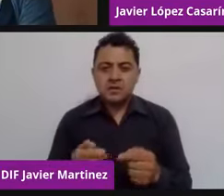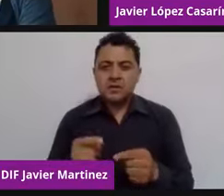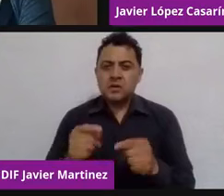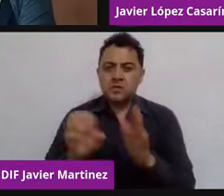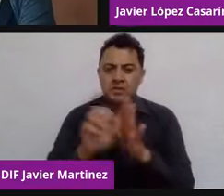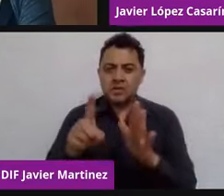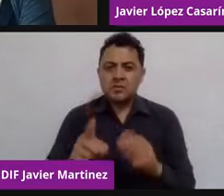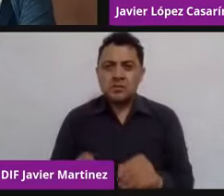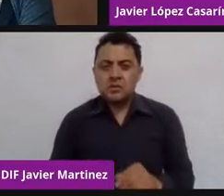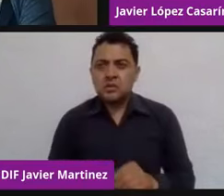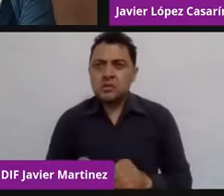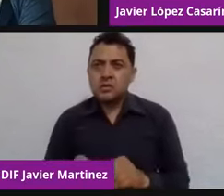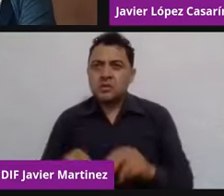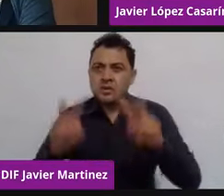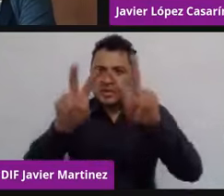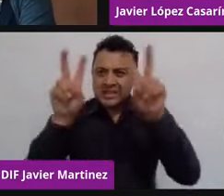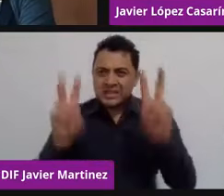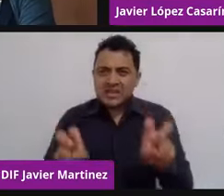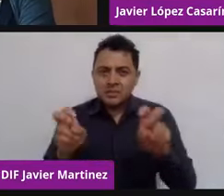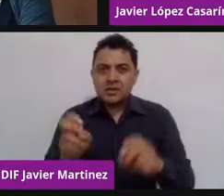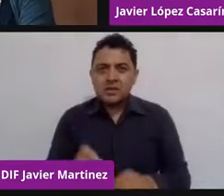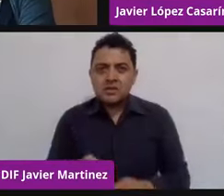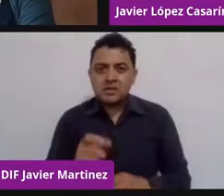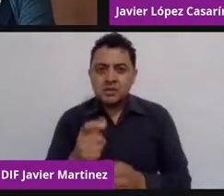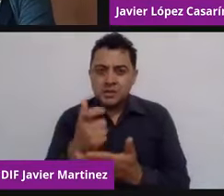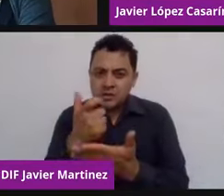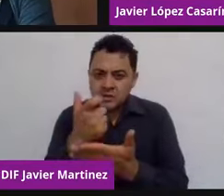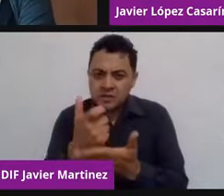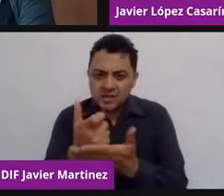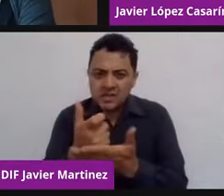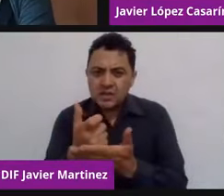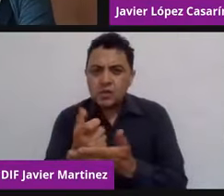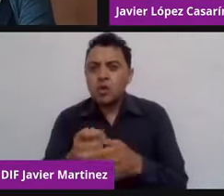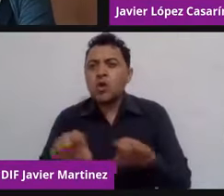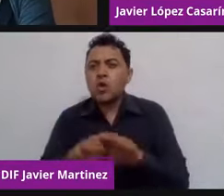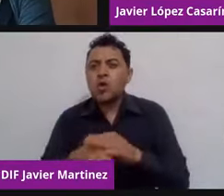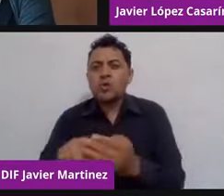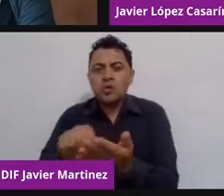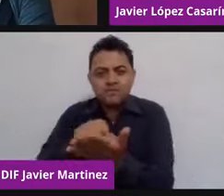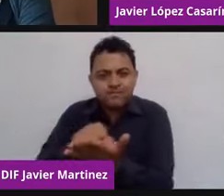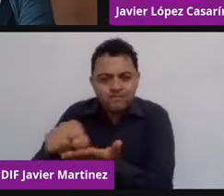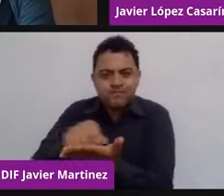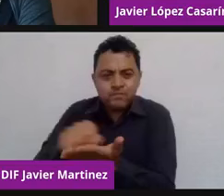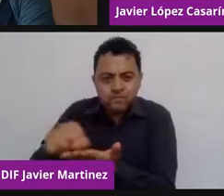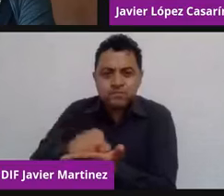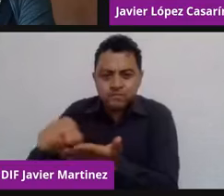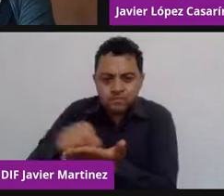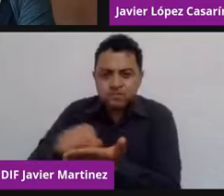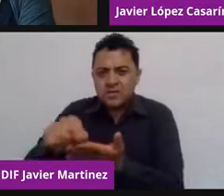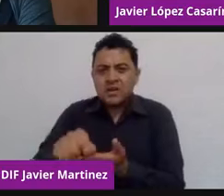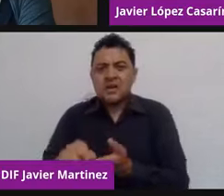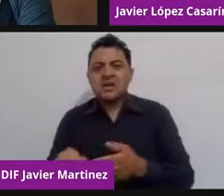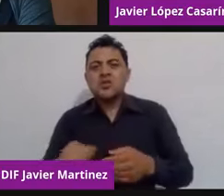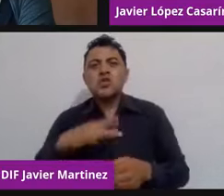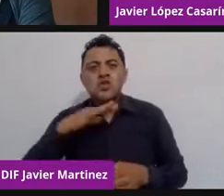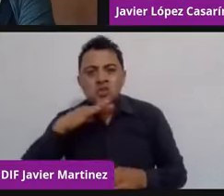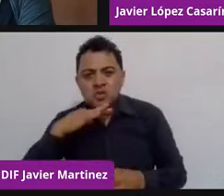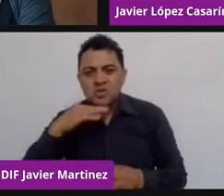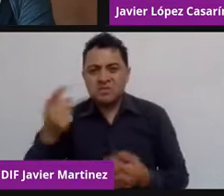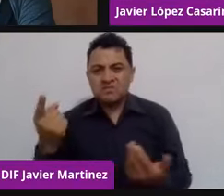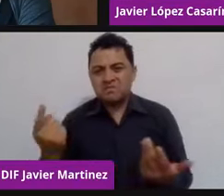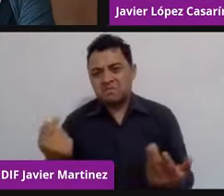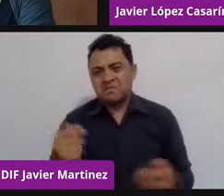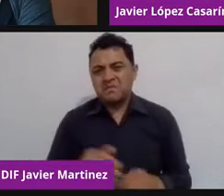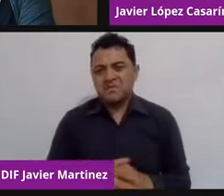lavado de dinero, temas de que se haga el correcto uso? Porque la tecnología, como todo lo que hacemos, pues tiene